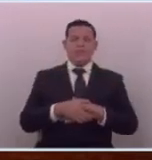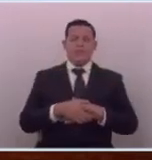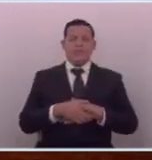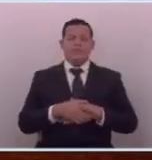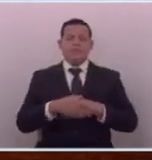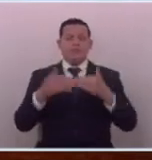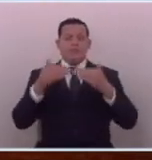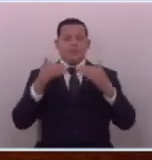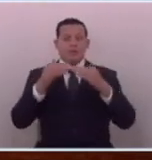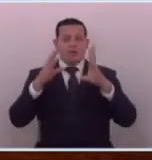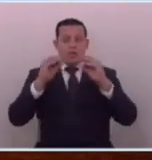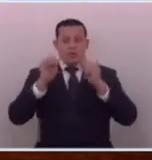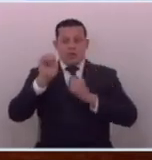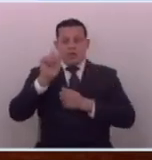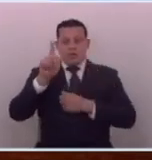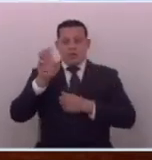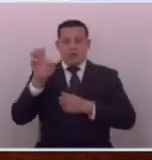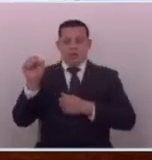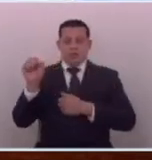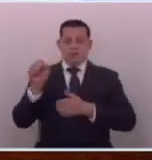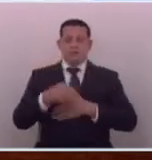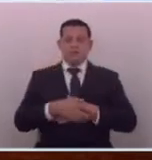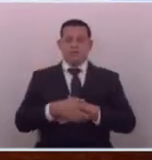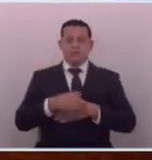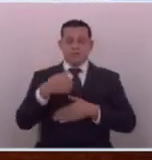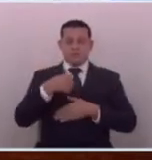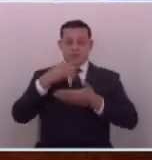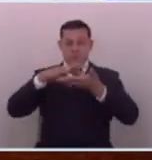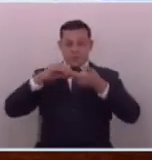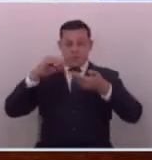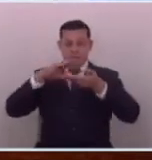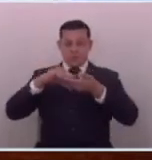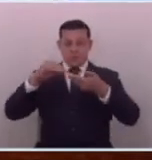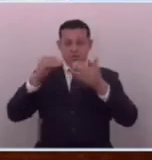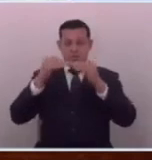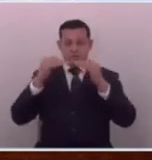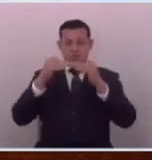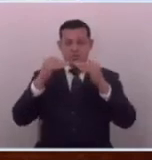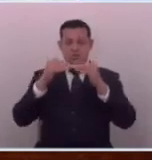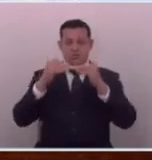también se habló de la APES aquí yo le voy a contar también que